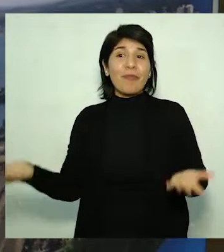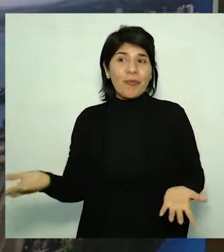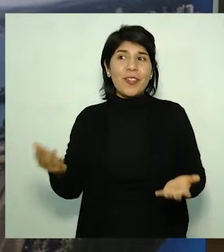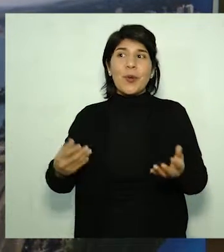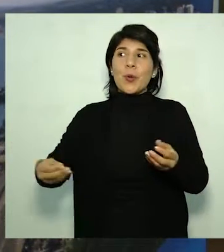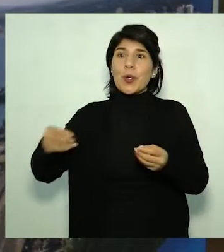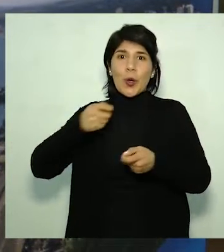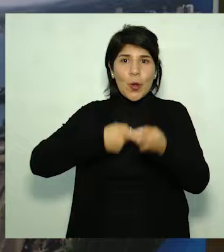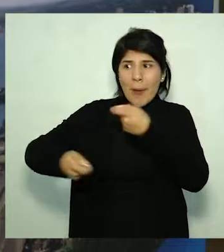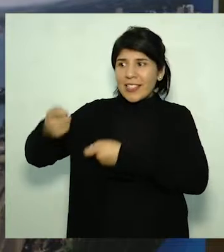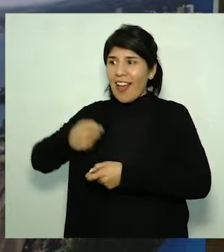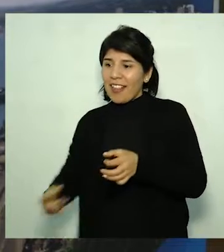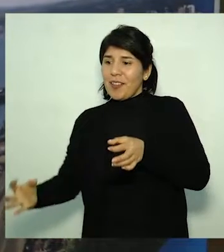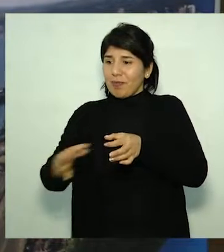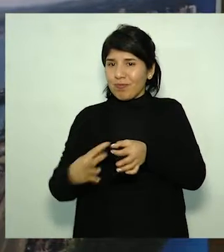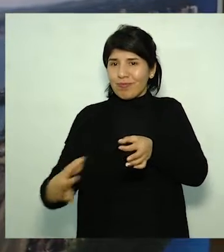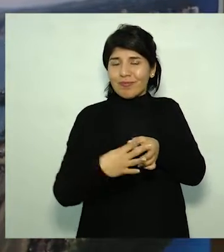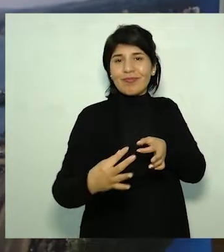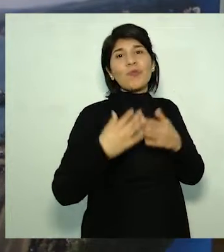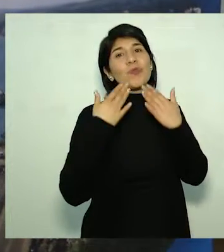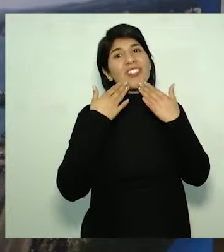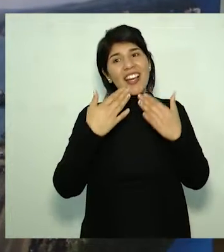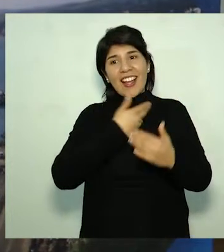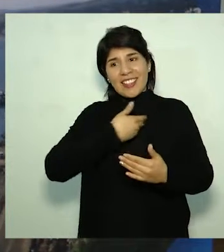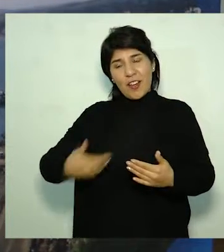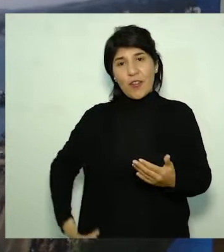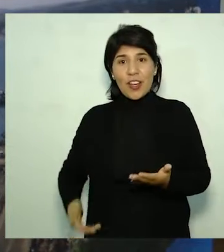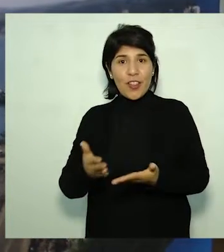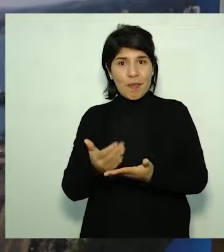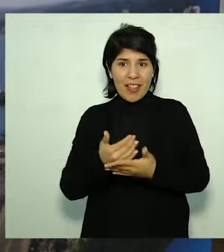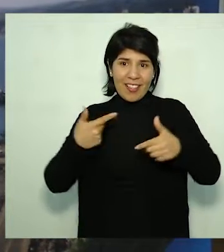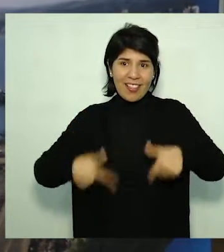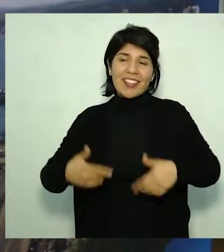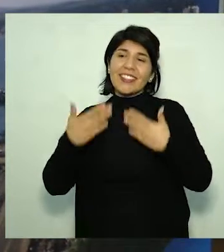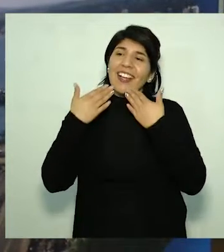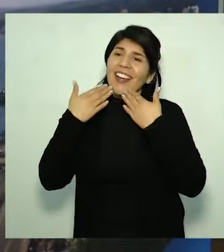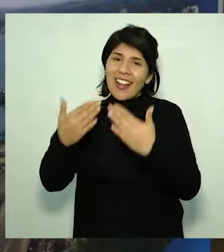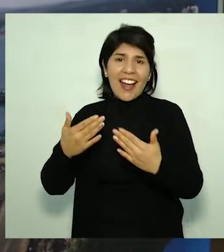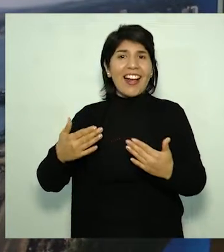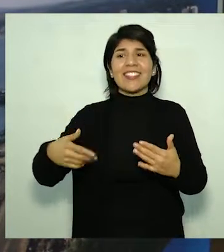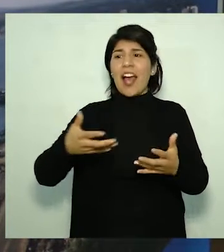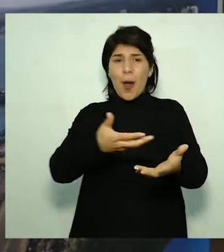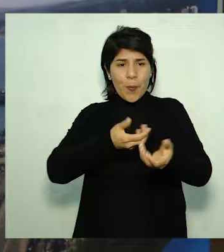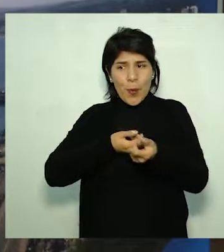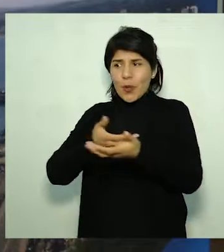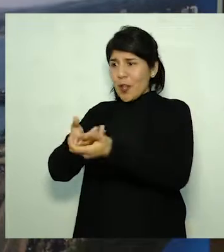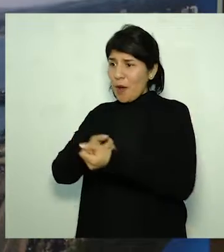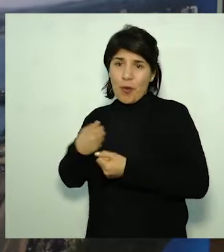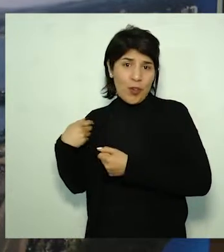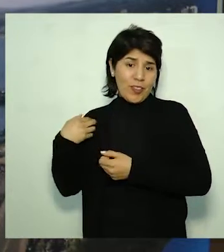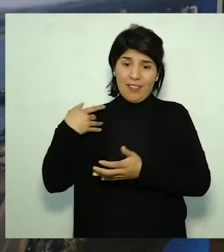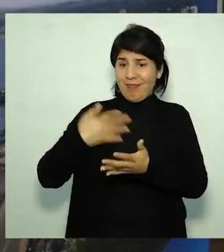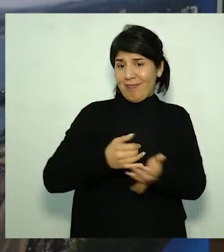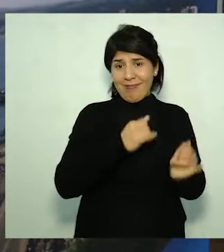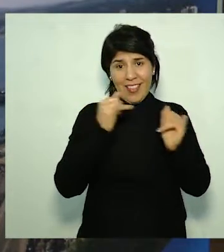recorriendo, seguimos sumando comercios y agradecemos profundamente desde el gobierno departamental el apoyo